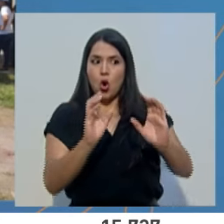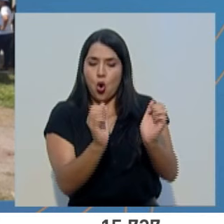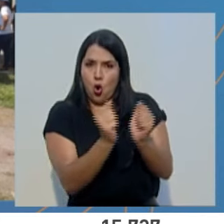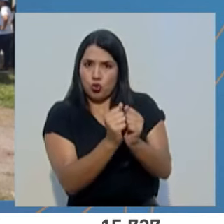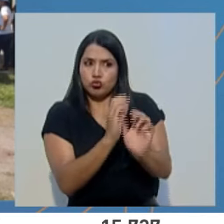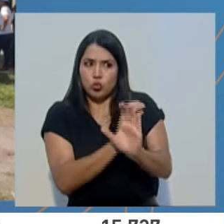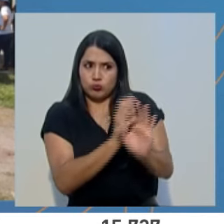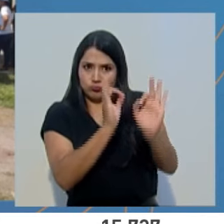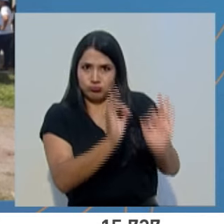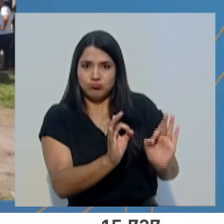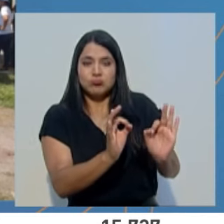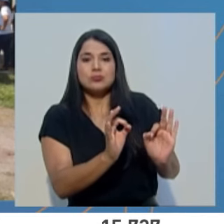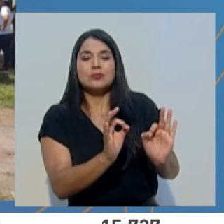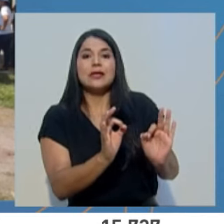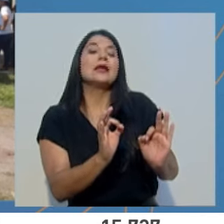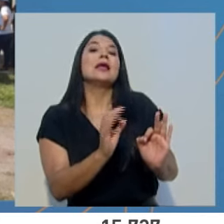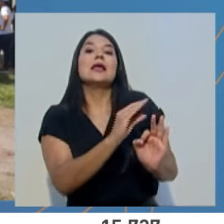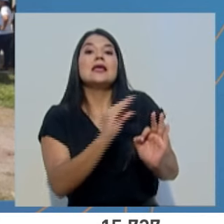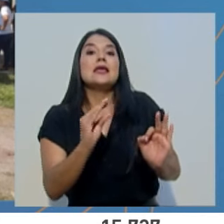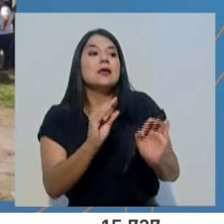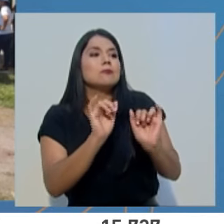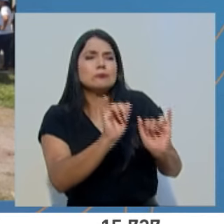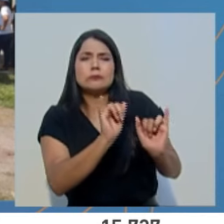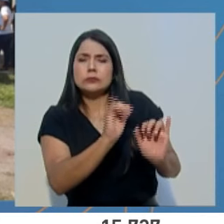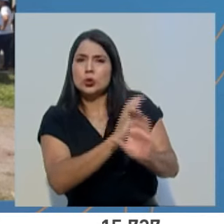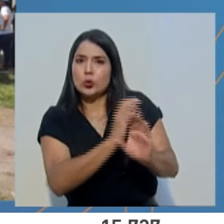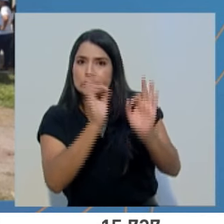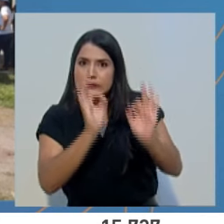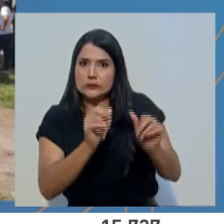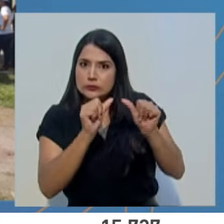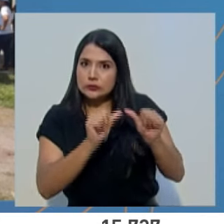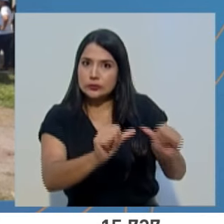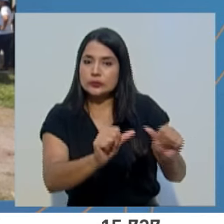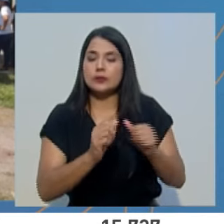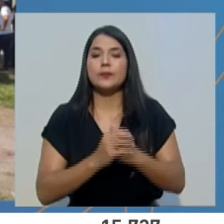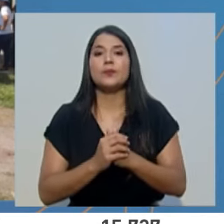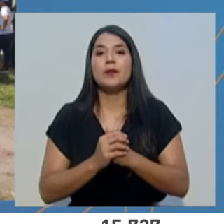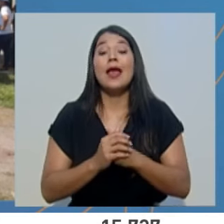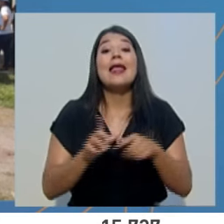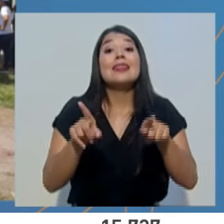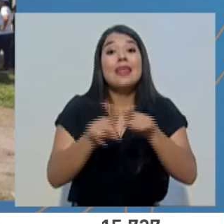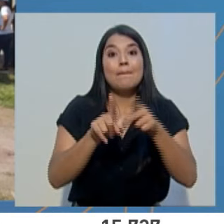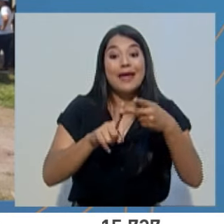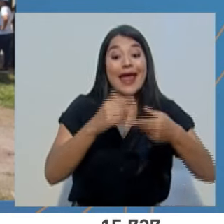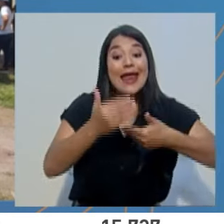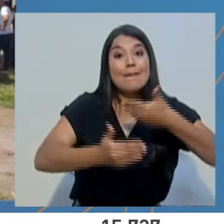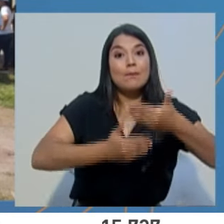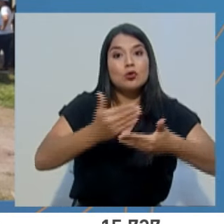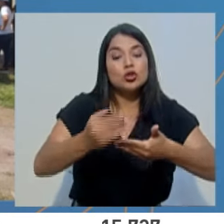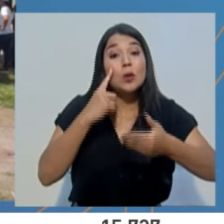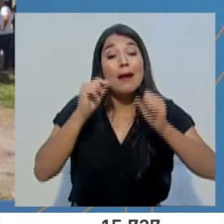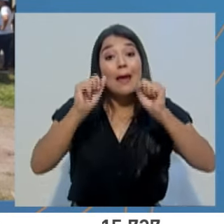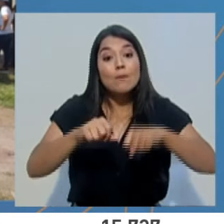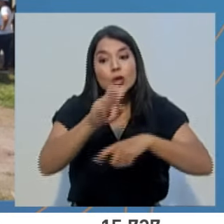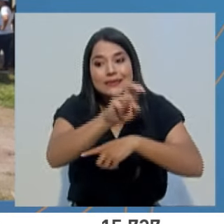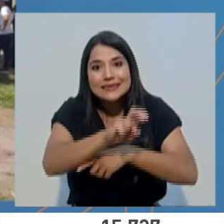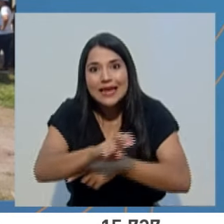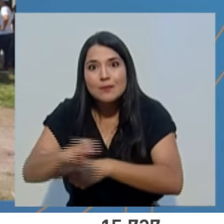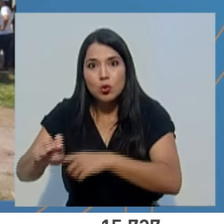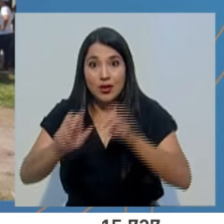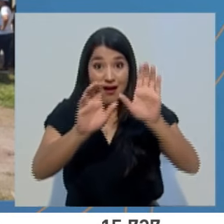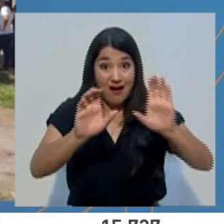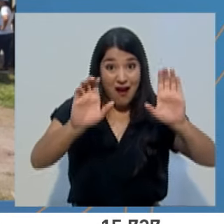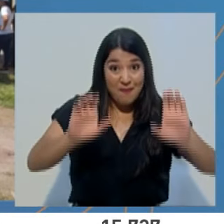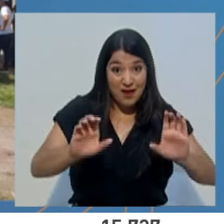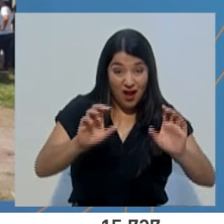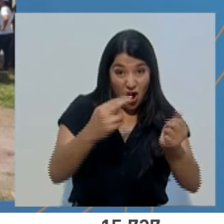mantenerlos con mantenimiento permanente. La logística de transporte y despliegue oportuno es